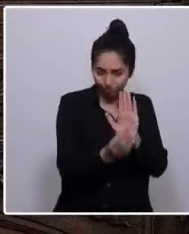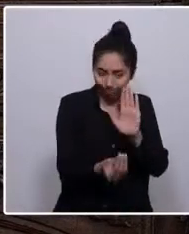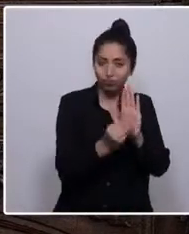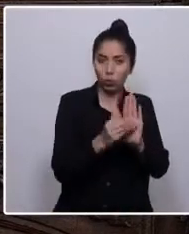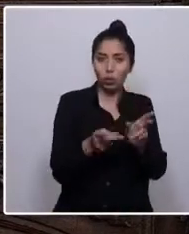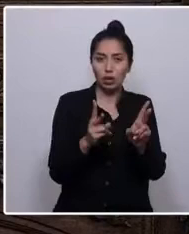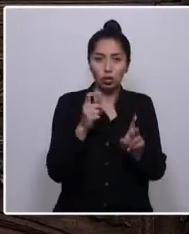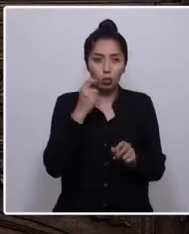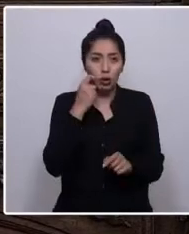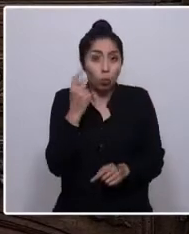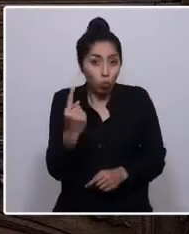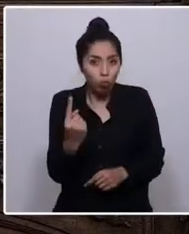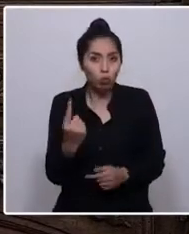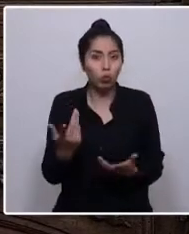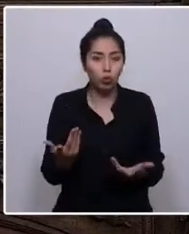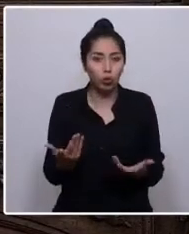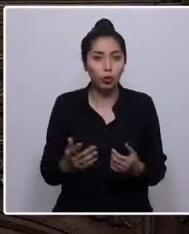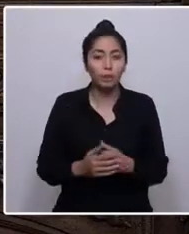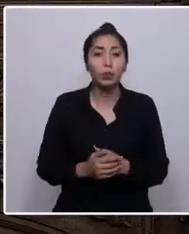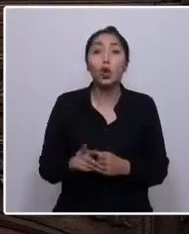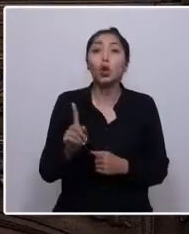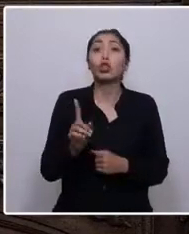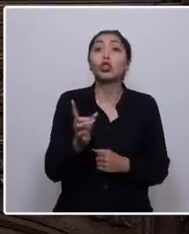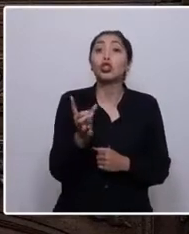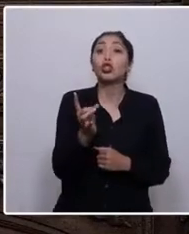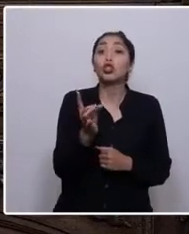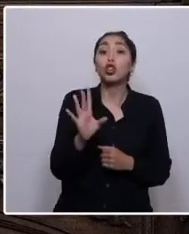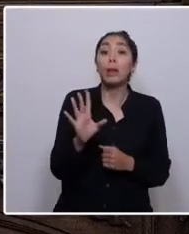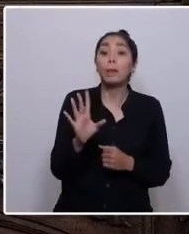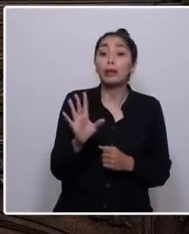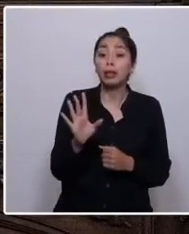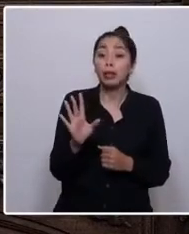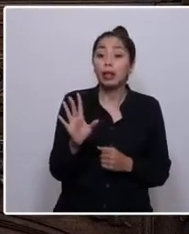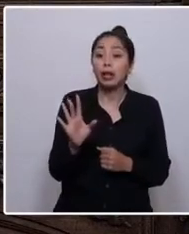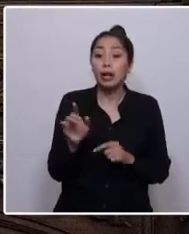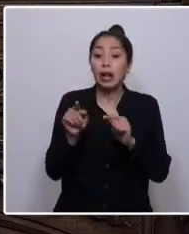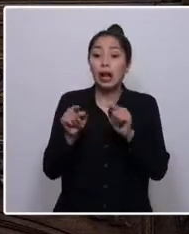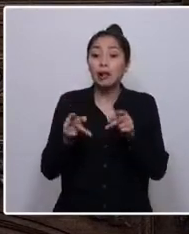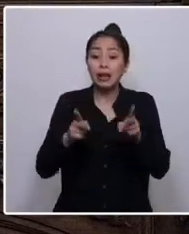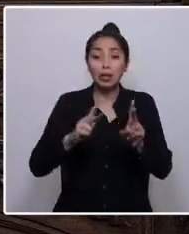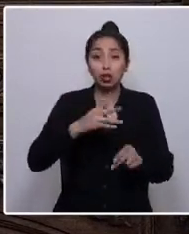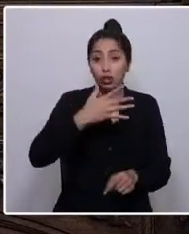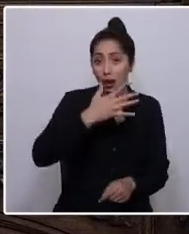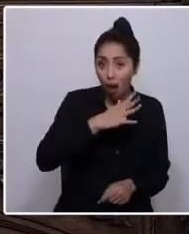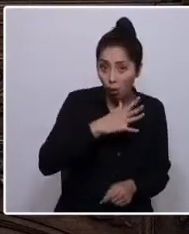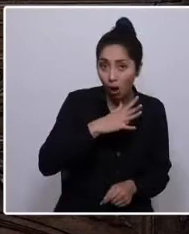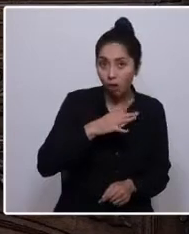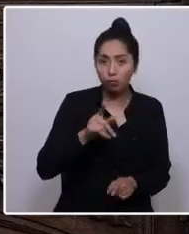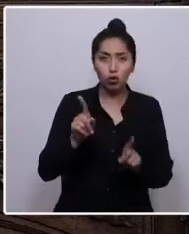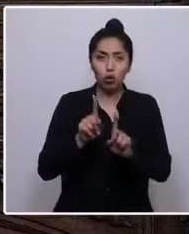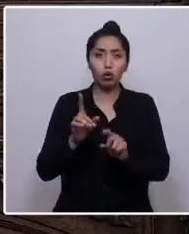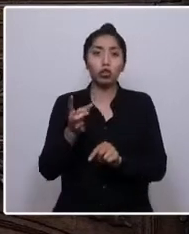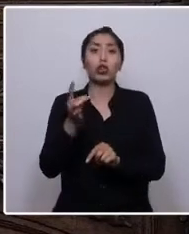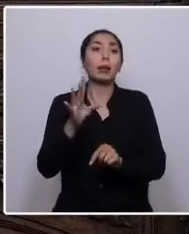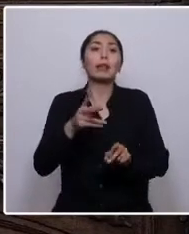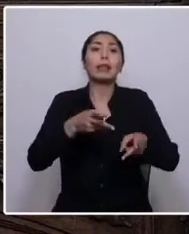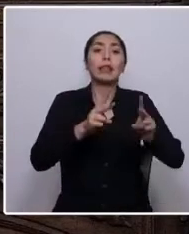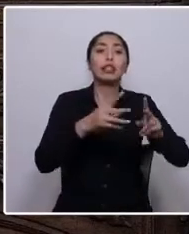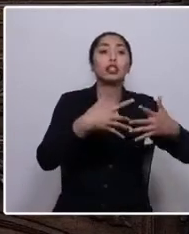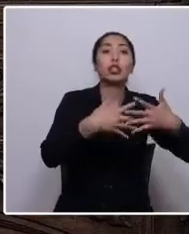No solo aquel de las aguas. No solo aquellos de la naturaleza.